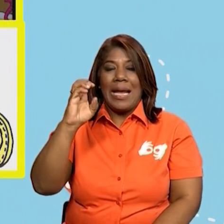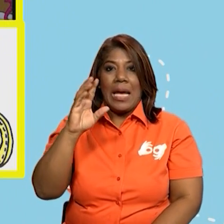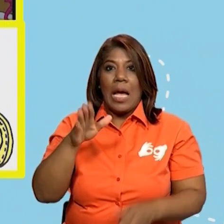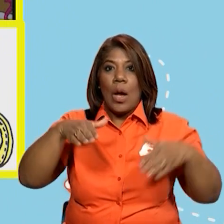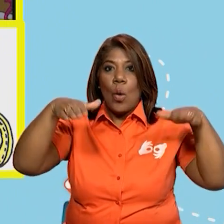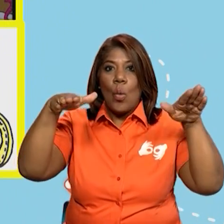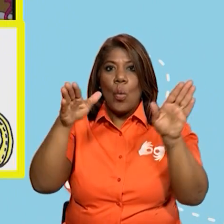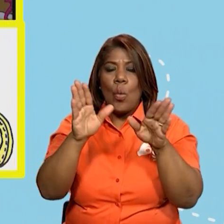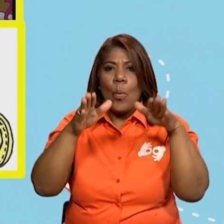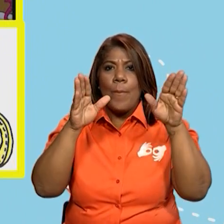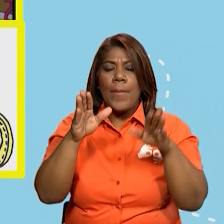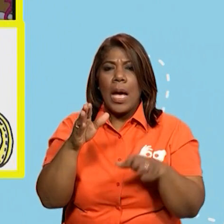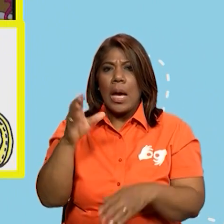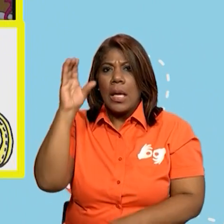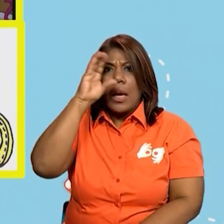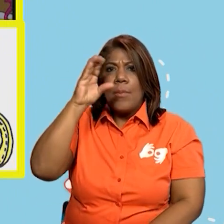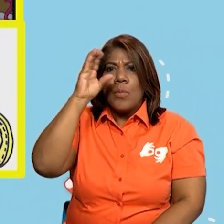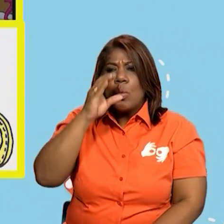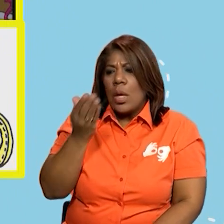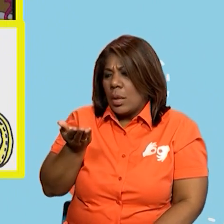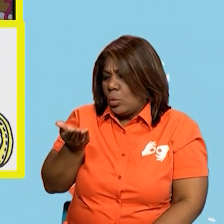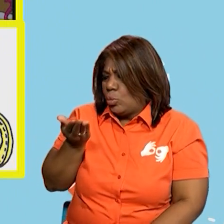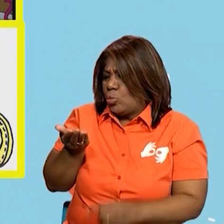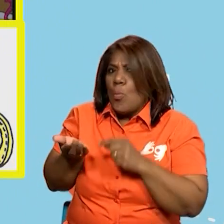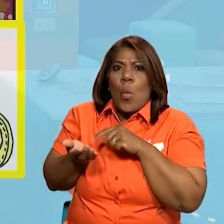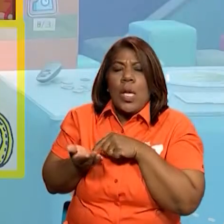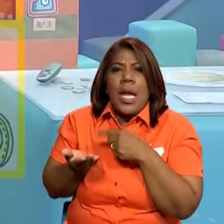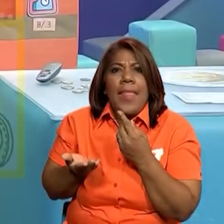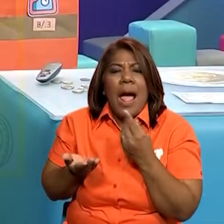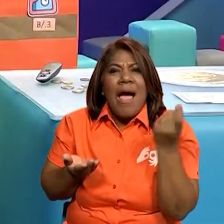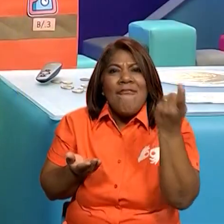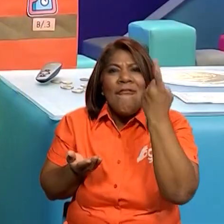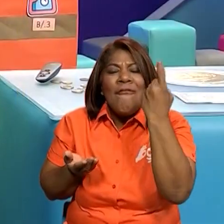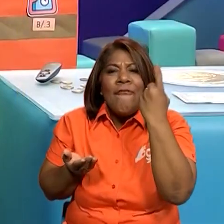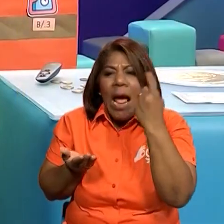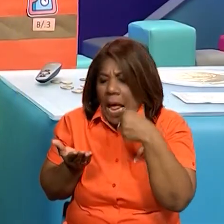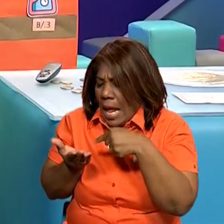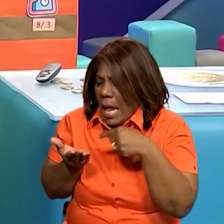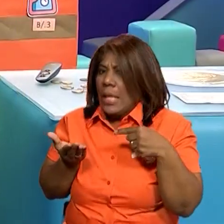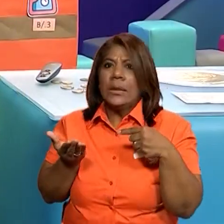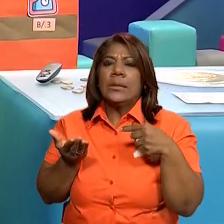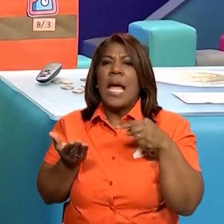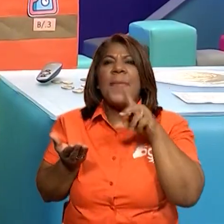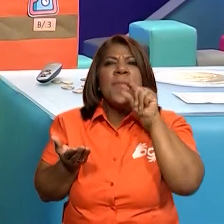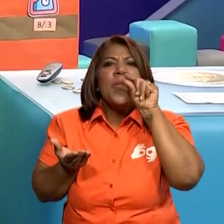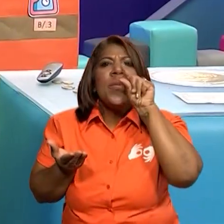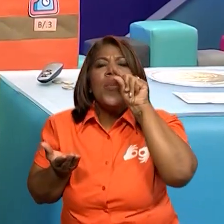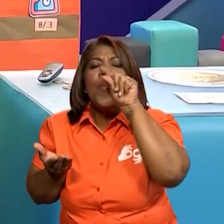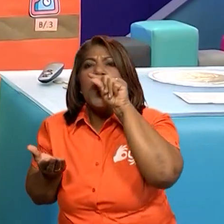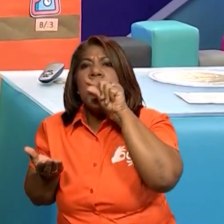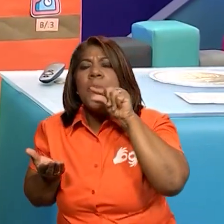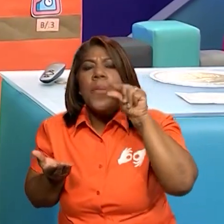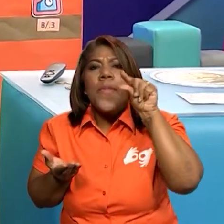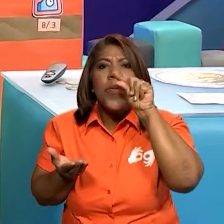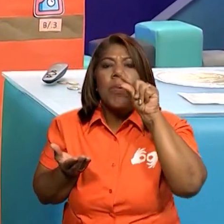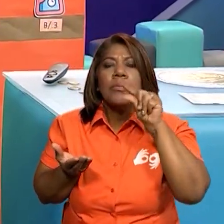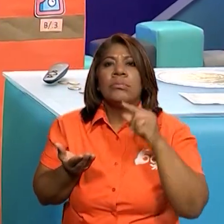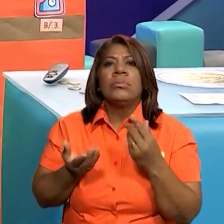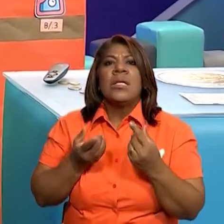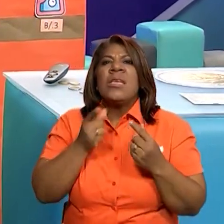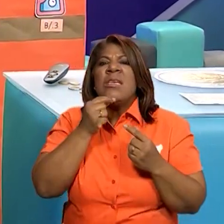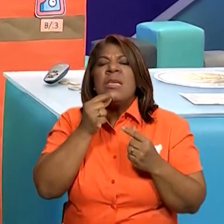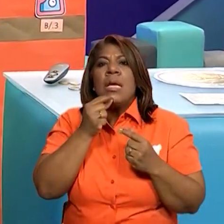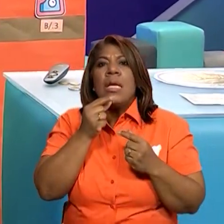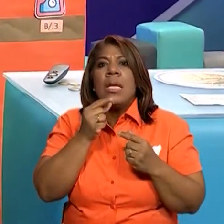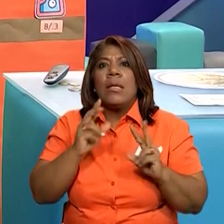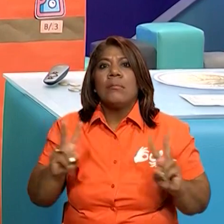faltaban una de sus monedas más preciadas e hizo llamar a los mejores detectives del bosque. ¿Quiénes eran?